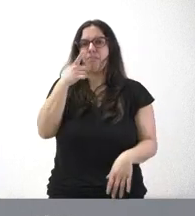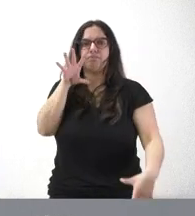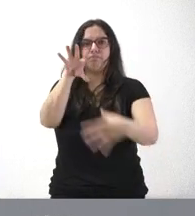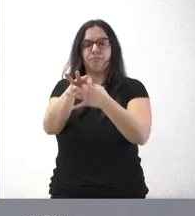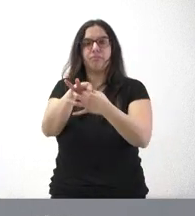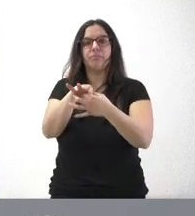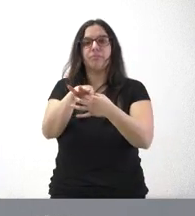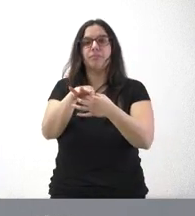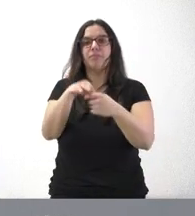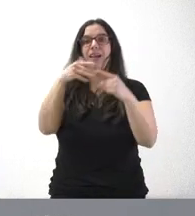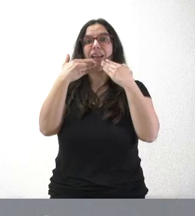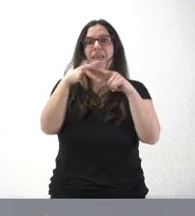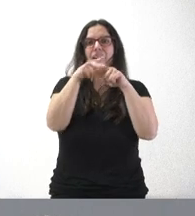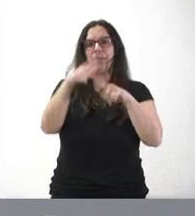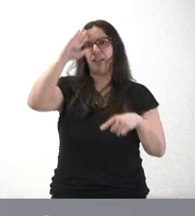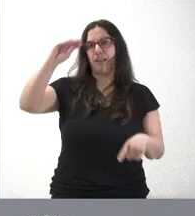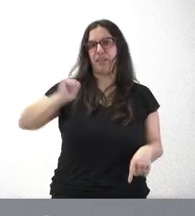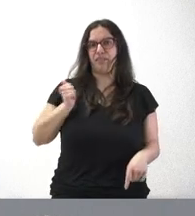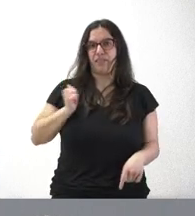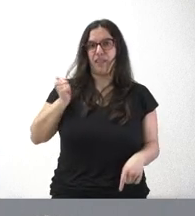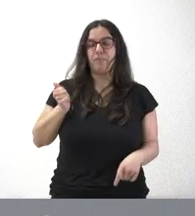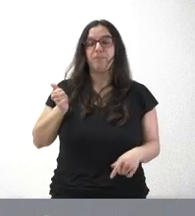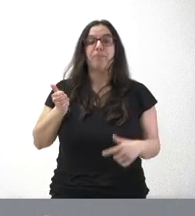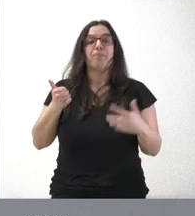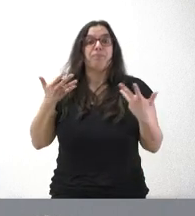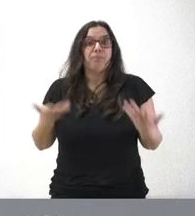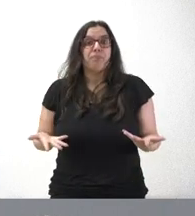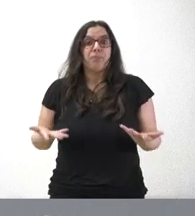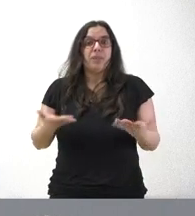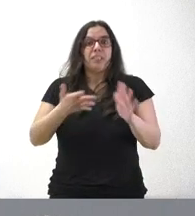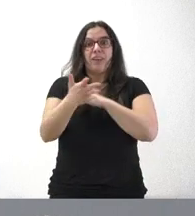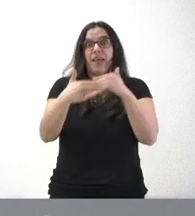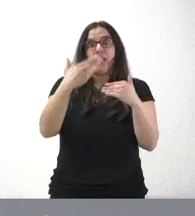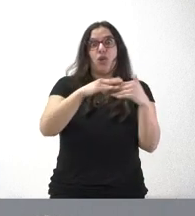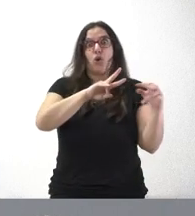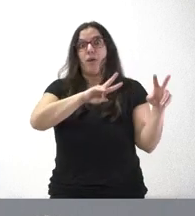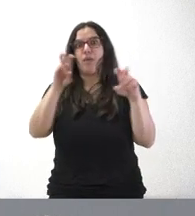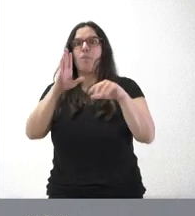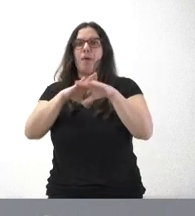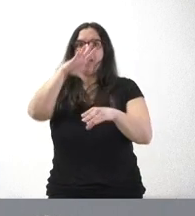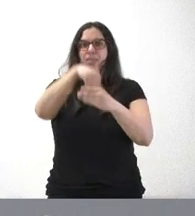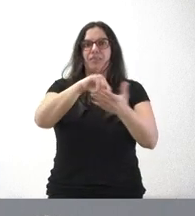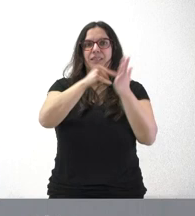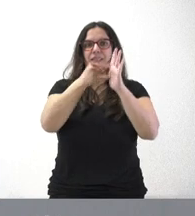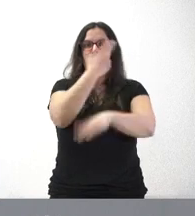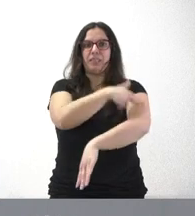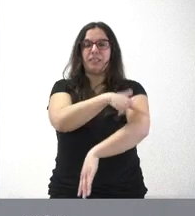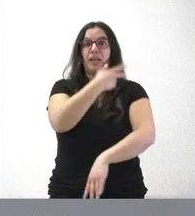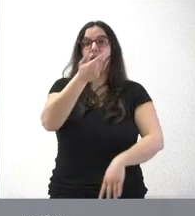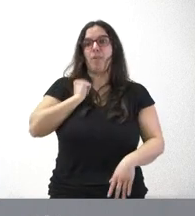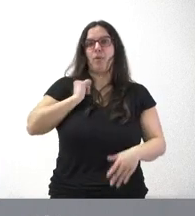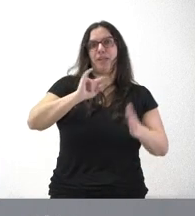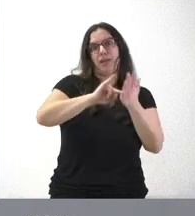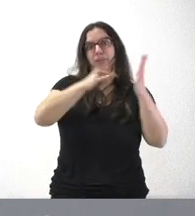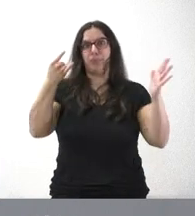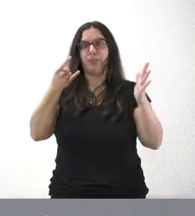basado en herramientas de inteligencia artificial. Por tanto, trae la innovación al sistema sanitario de Castilla y León y aprovecha nuevas tecnologías del Big